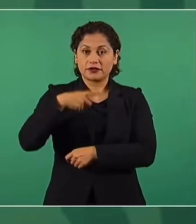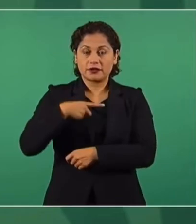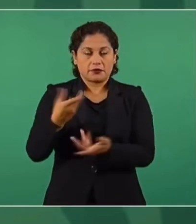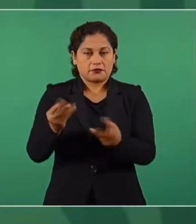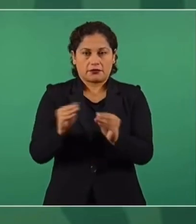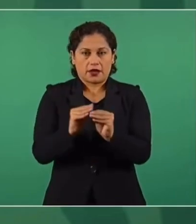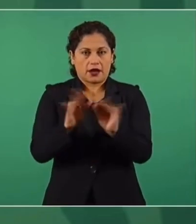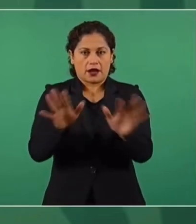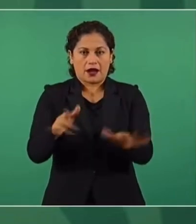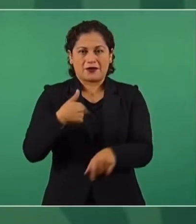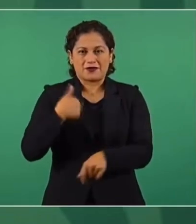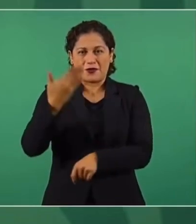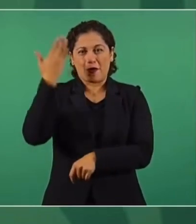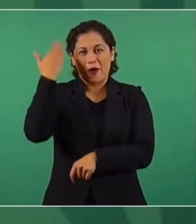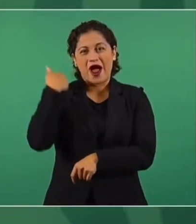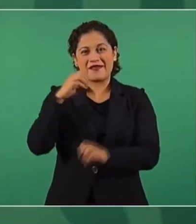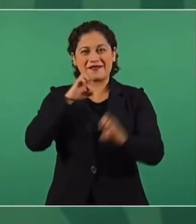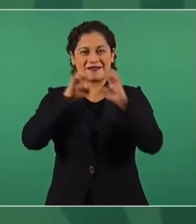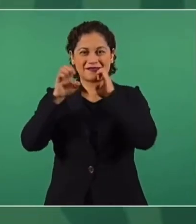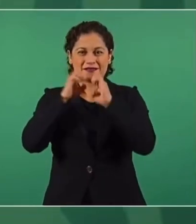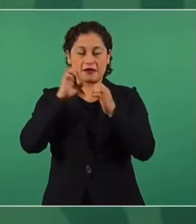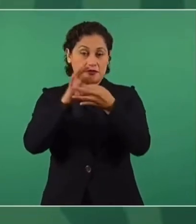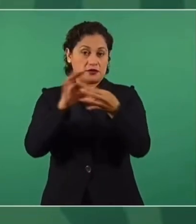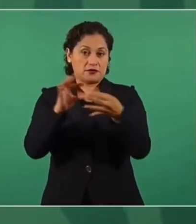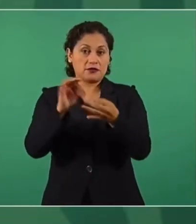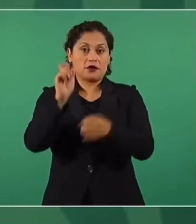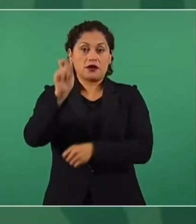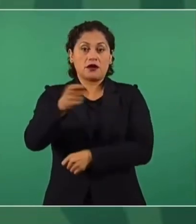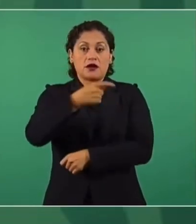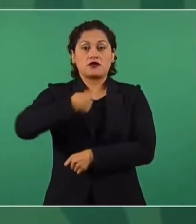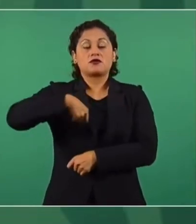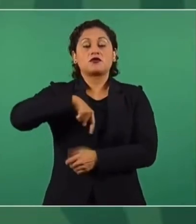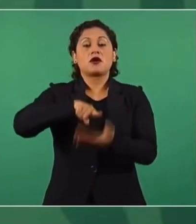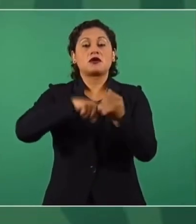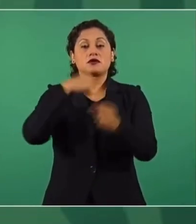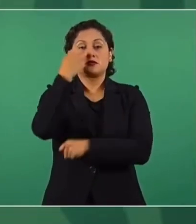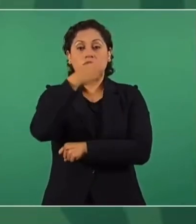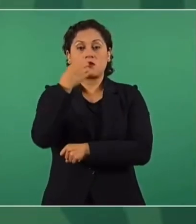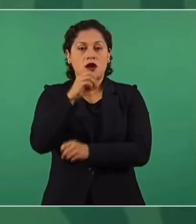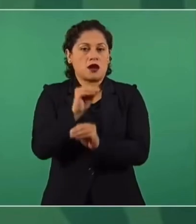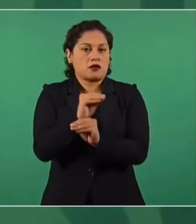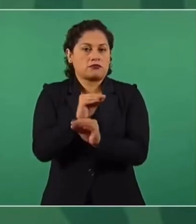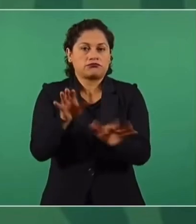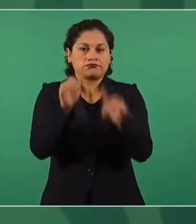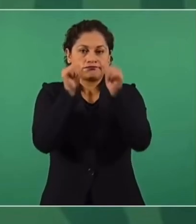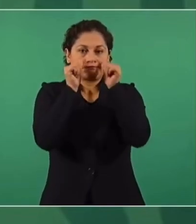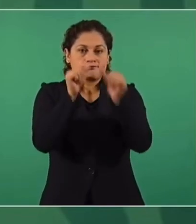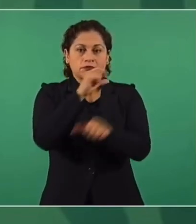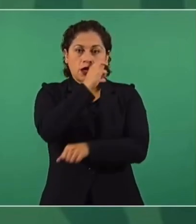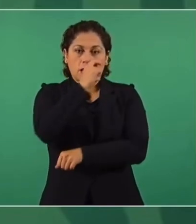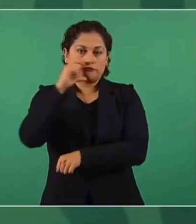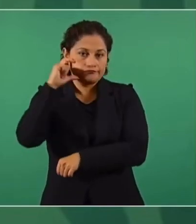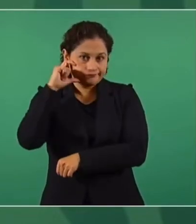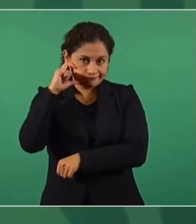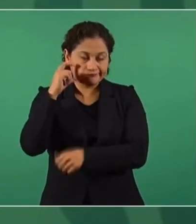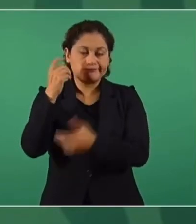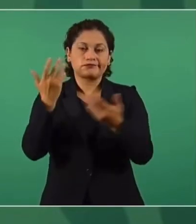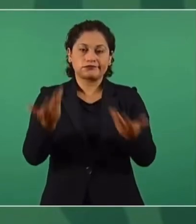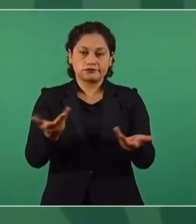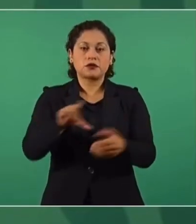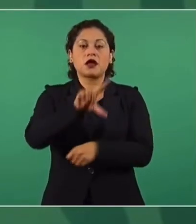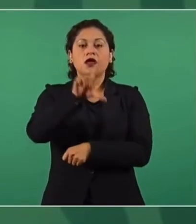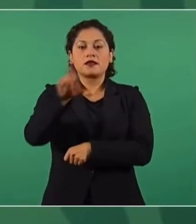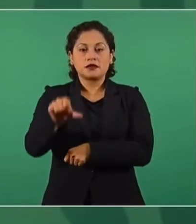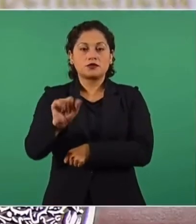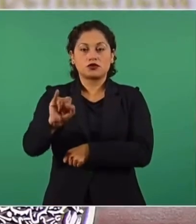que pues era una de las situaciones que teníamos que considerar el uso de cubrebocas. Cuando se hace el análisis con los secretarios